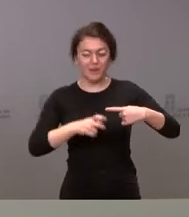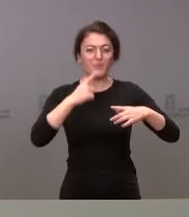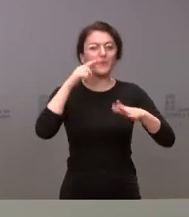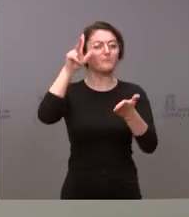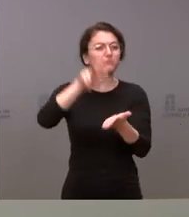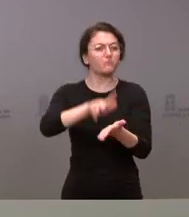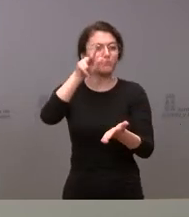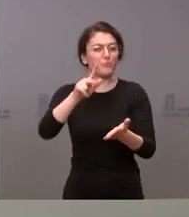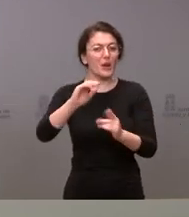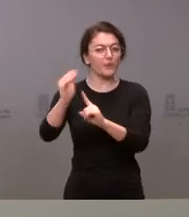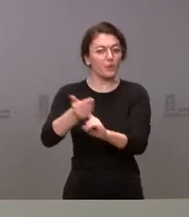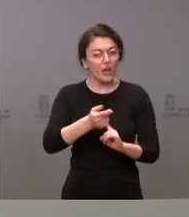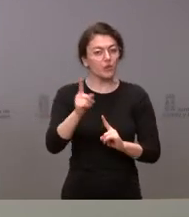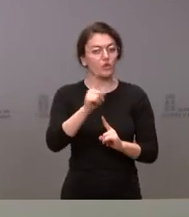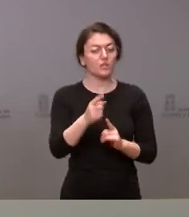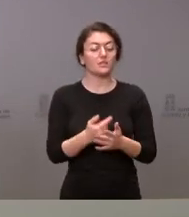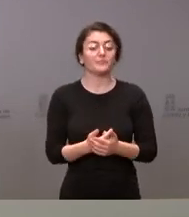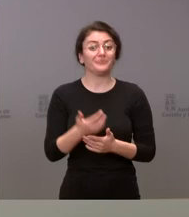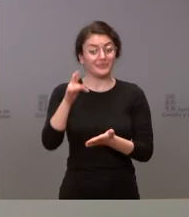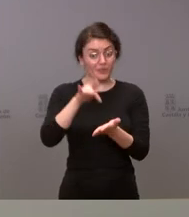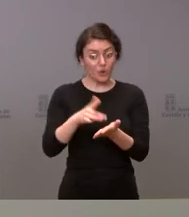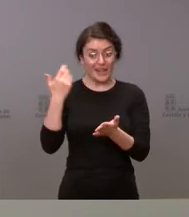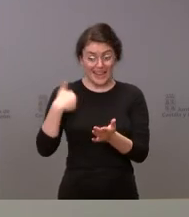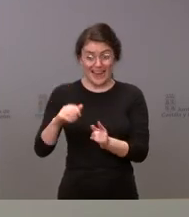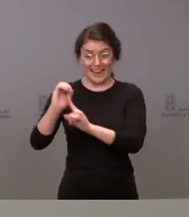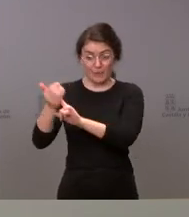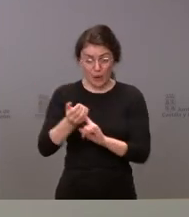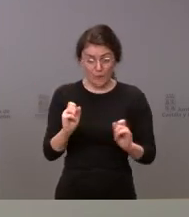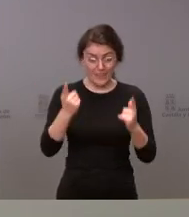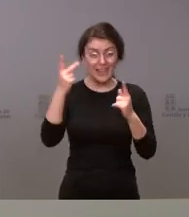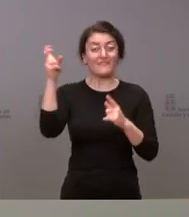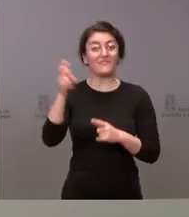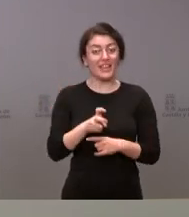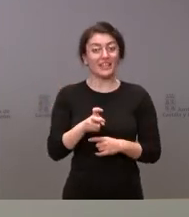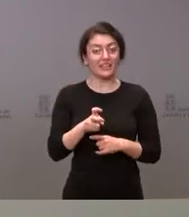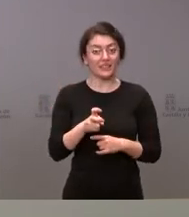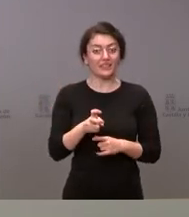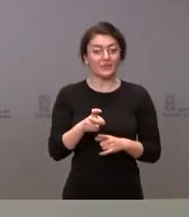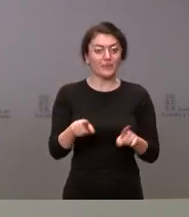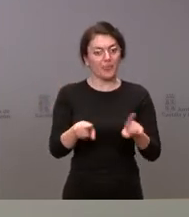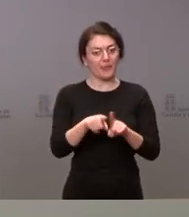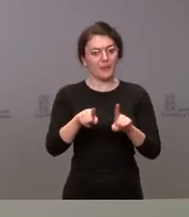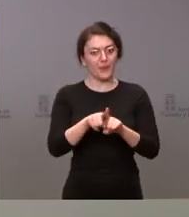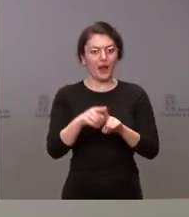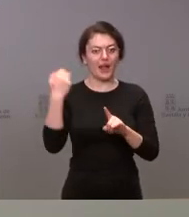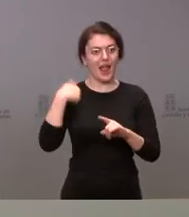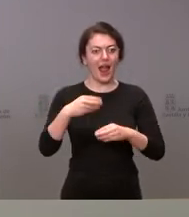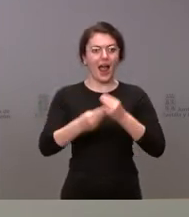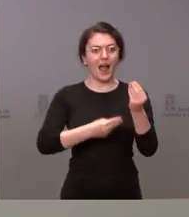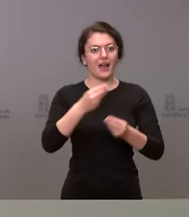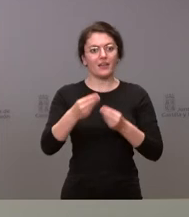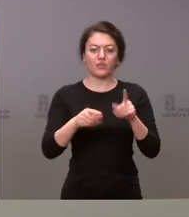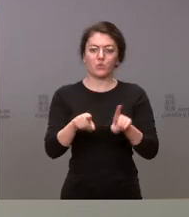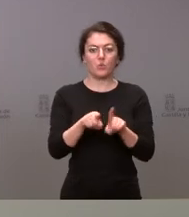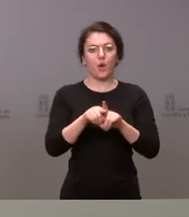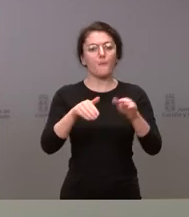los que lleguen se irán comunicando al gobierno para que adquieran este estatus pero lógicamente tenemos este cauce que hay que ir administrando a la vez